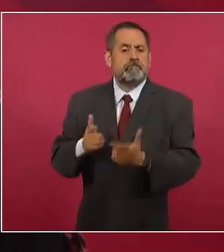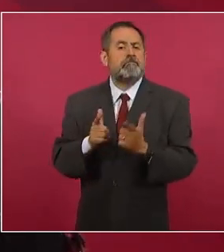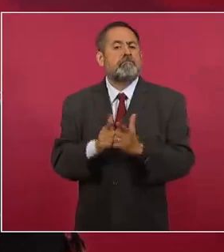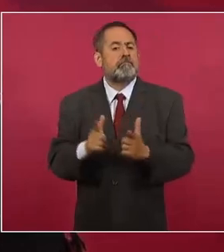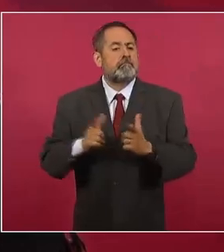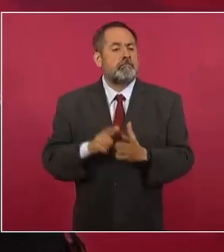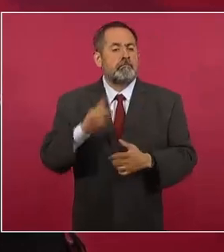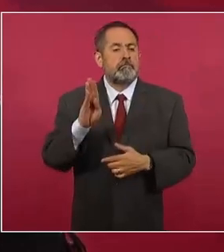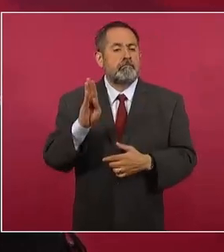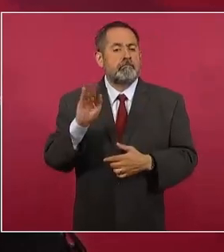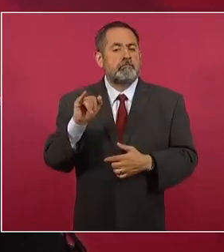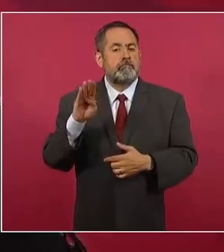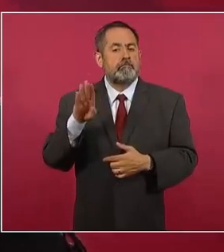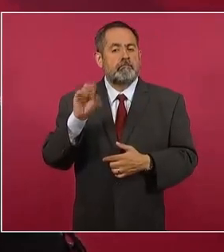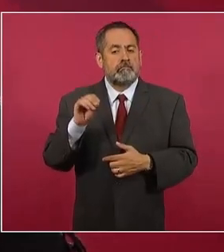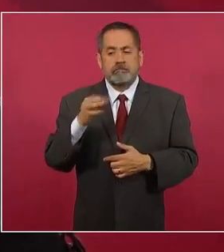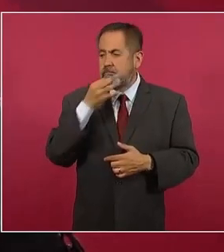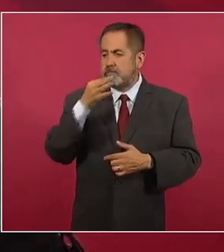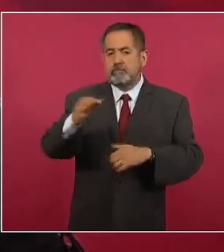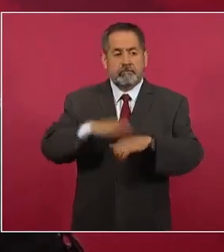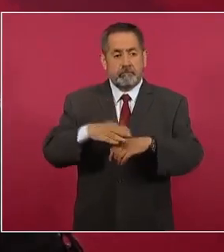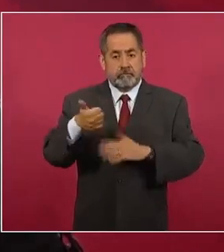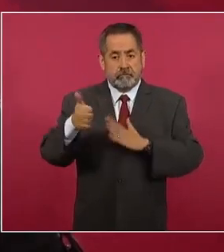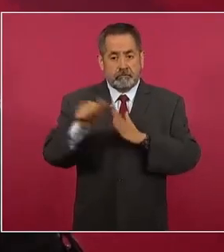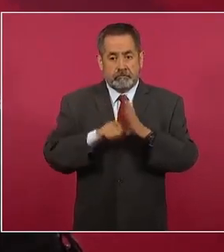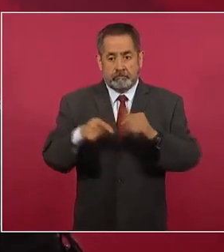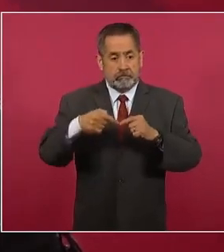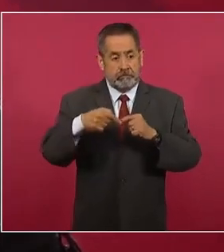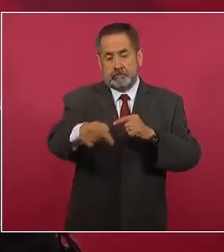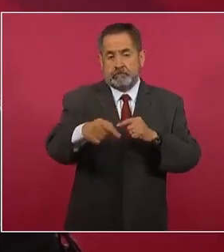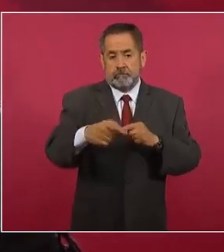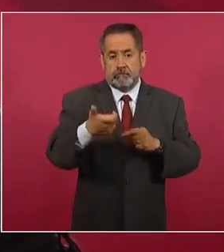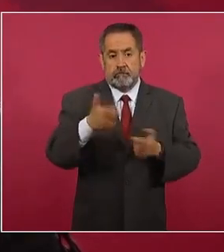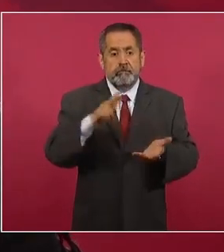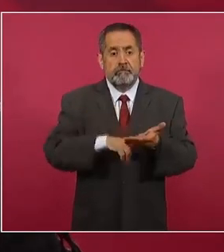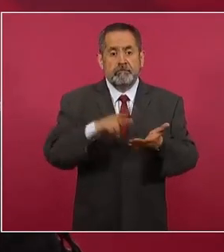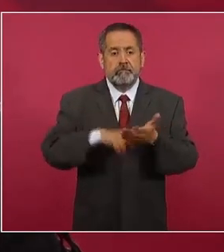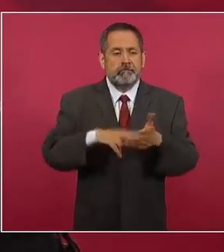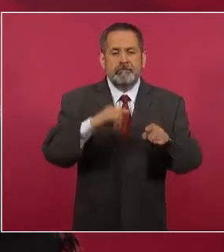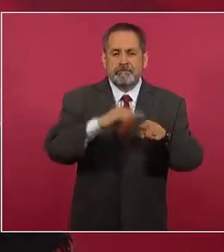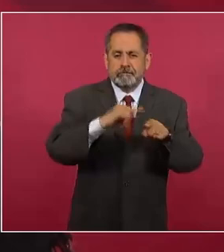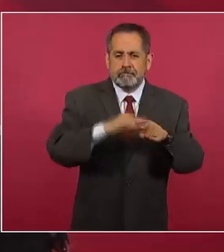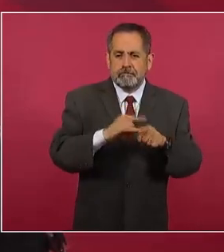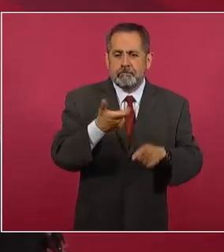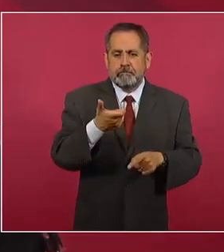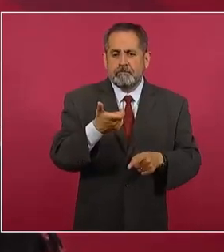anuncia que durante los próximos seis meses se mantiene sin aumento el precio del pan blanco grande.